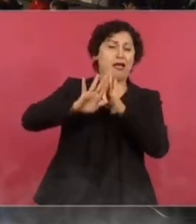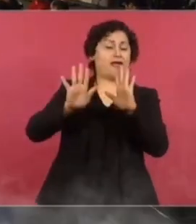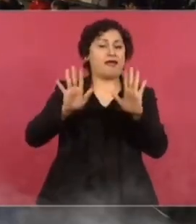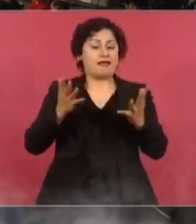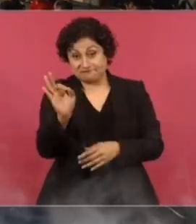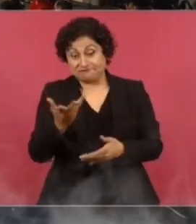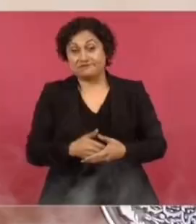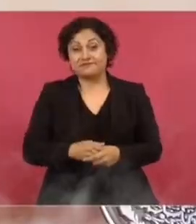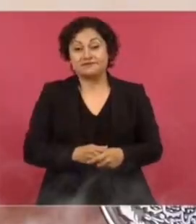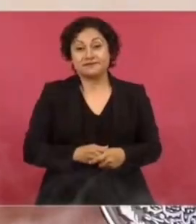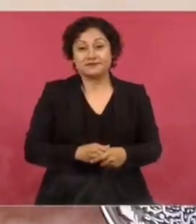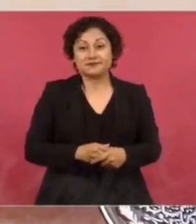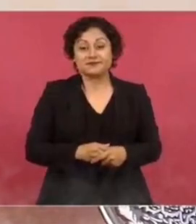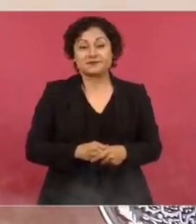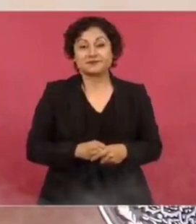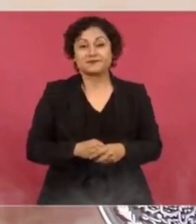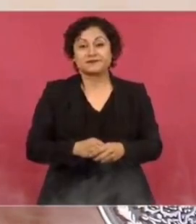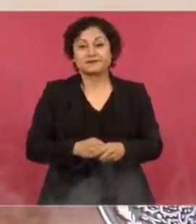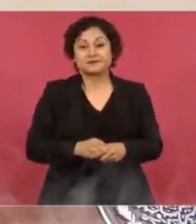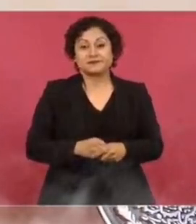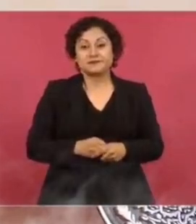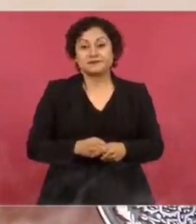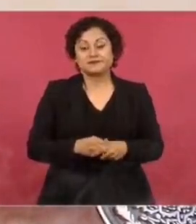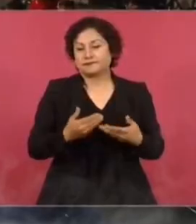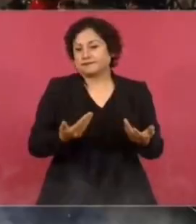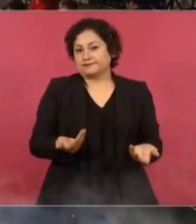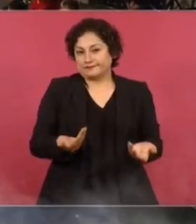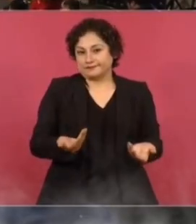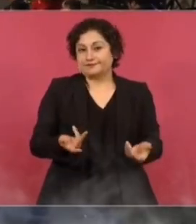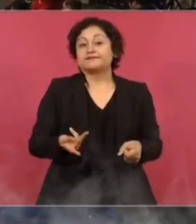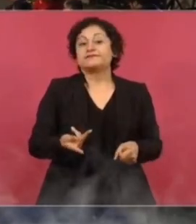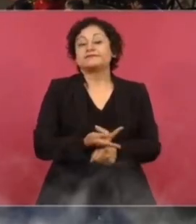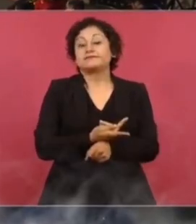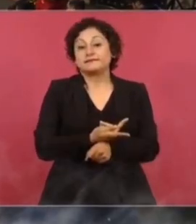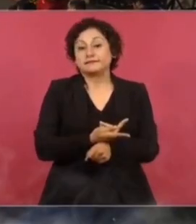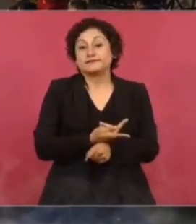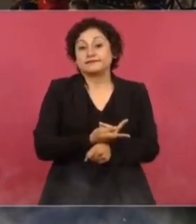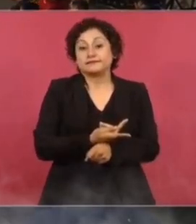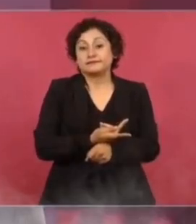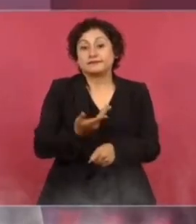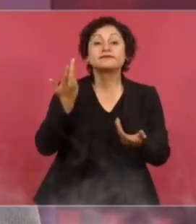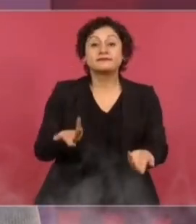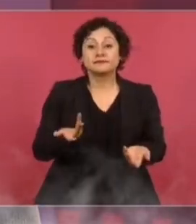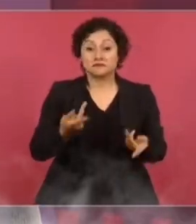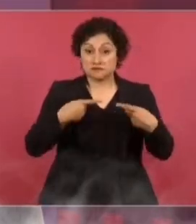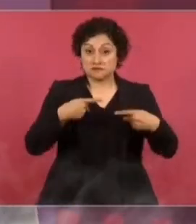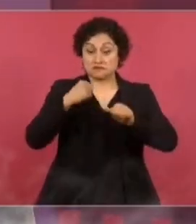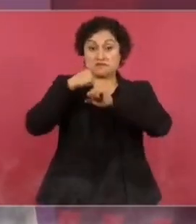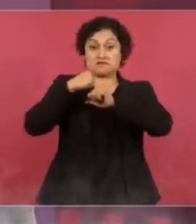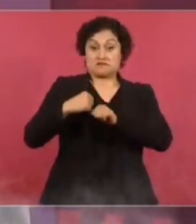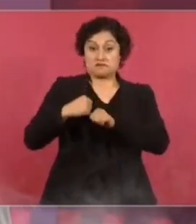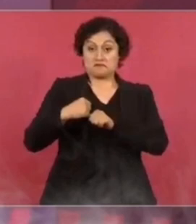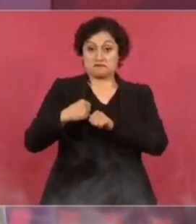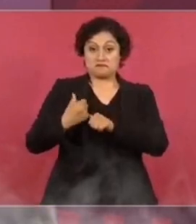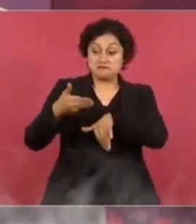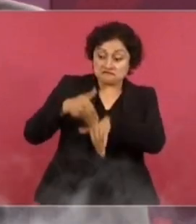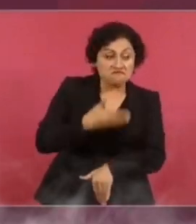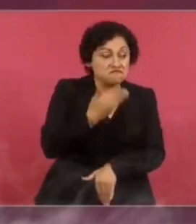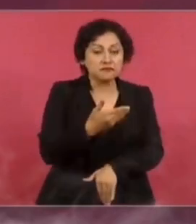¿Cómo nos arreglamos? Y la autoridad convertida en un florero. O chantajeada